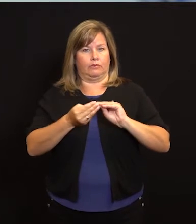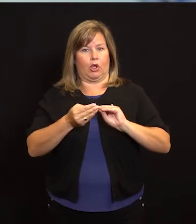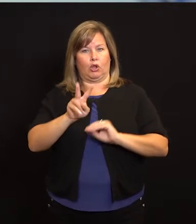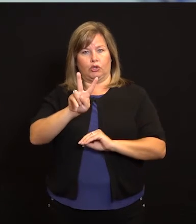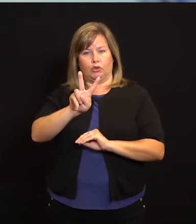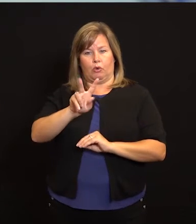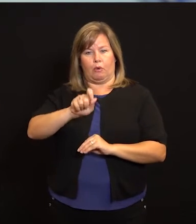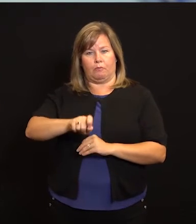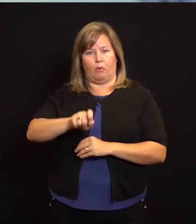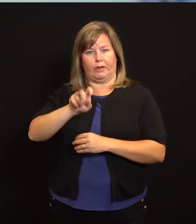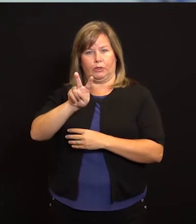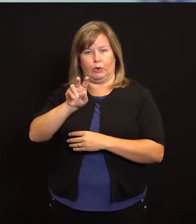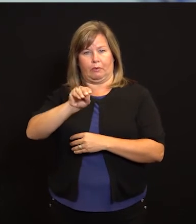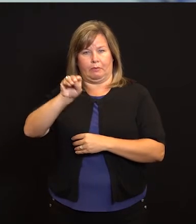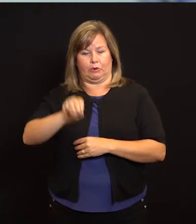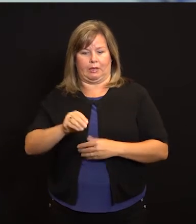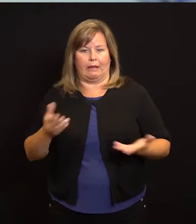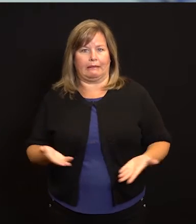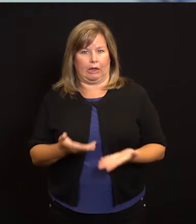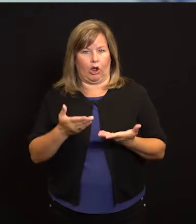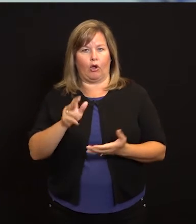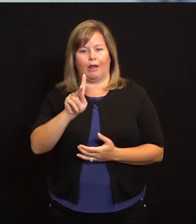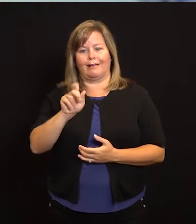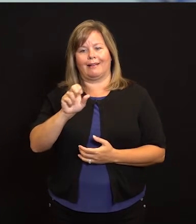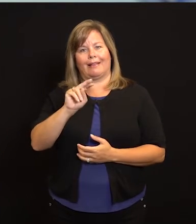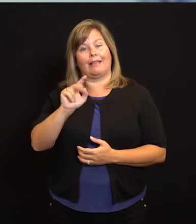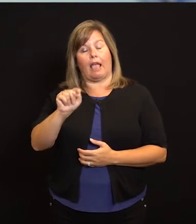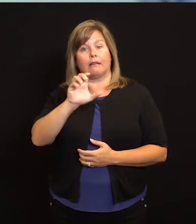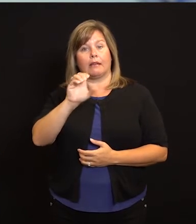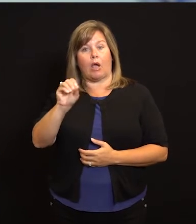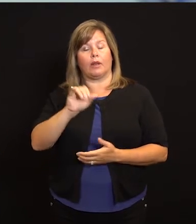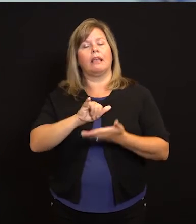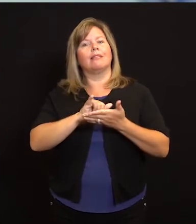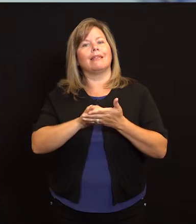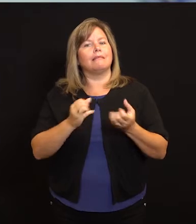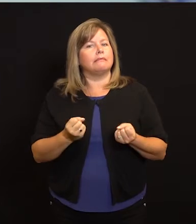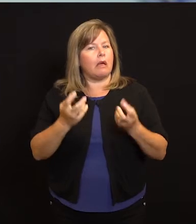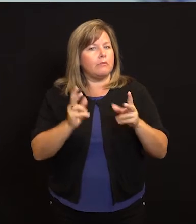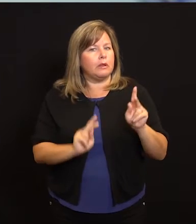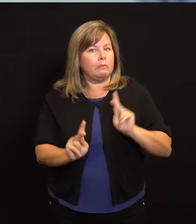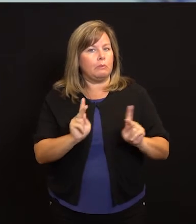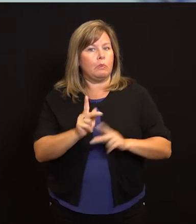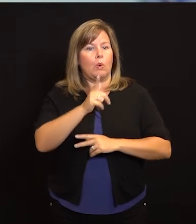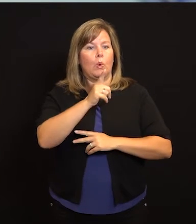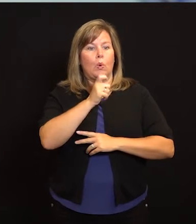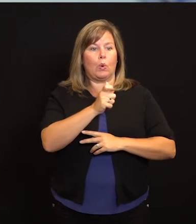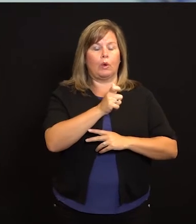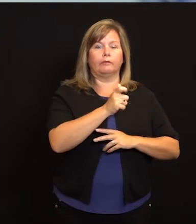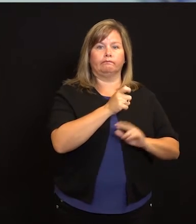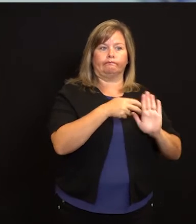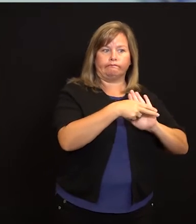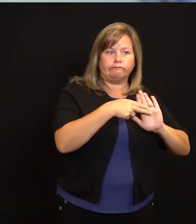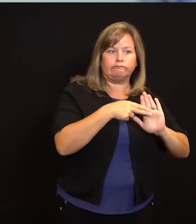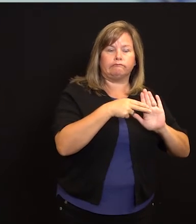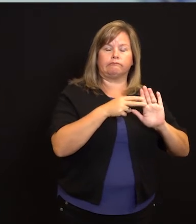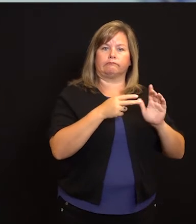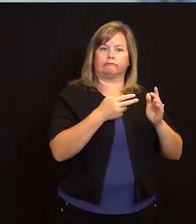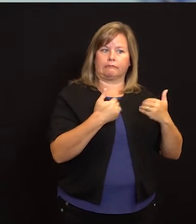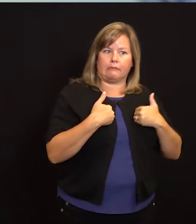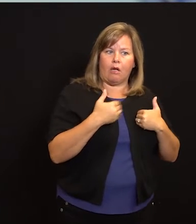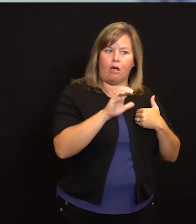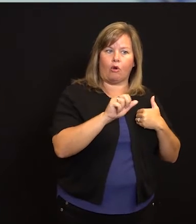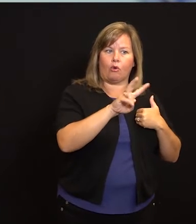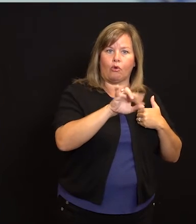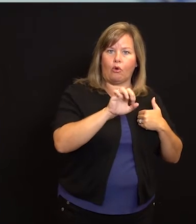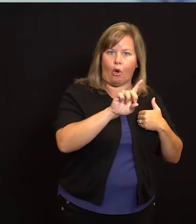mortalidad total de casos está en 2.2% aquí en el condado de Kent. Ese es el porcentaje de nuestros casos diagnosticados que